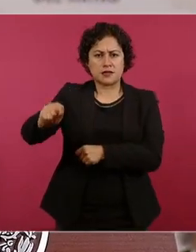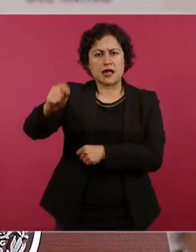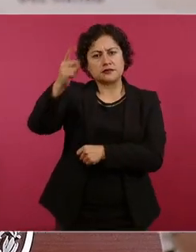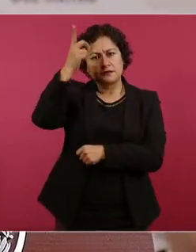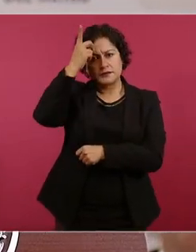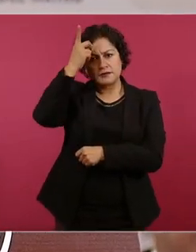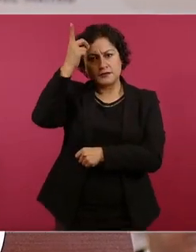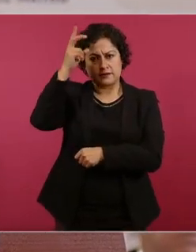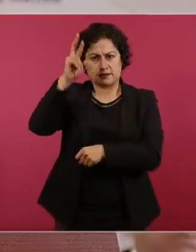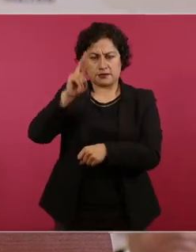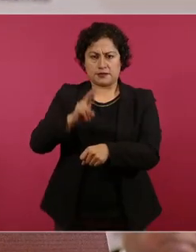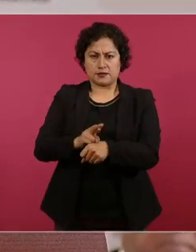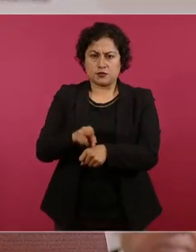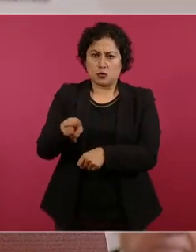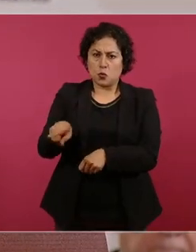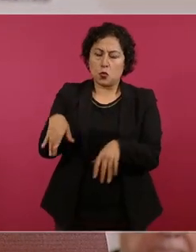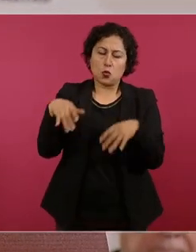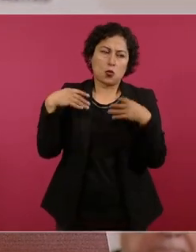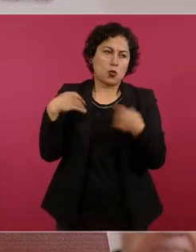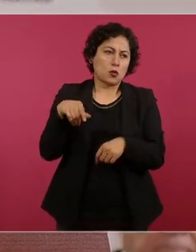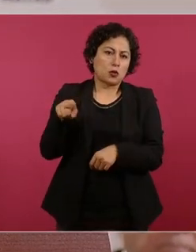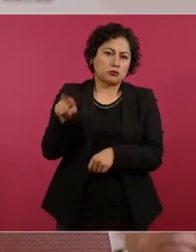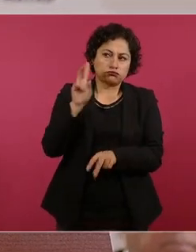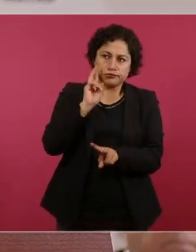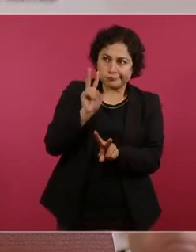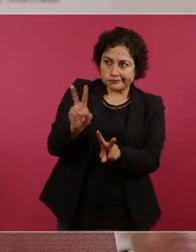es además un buen profesional